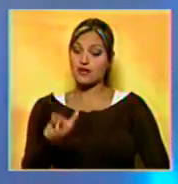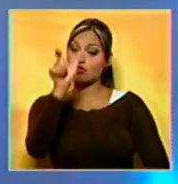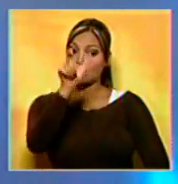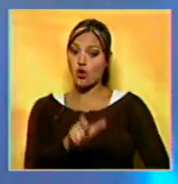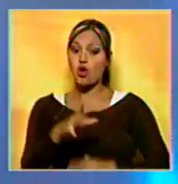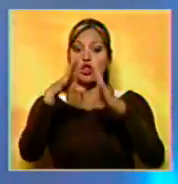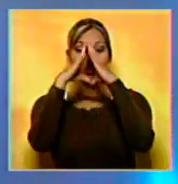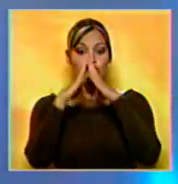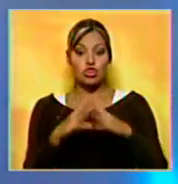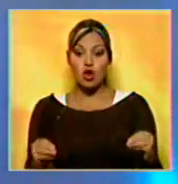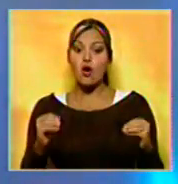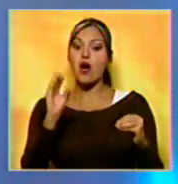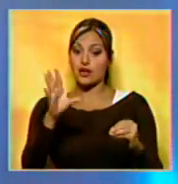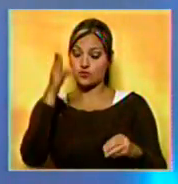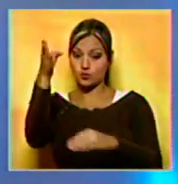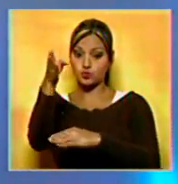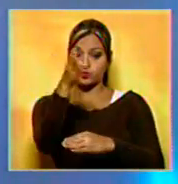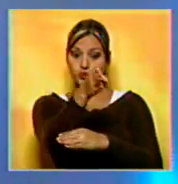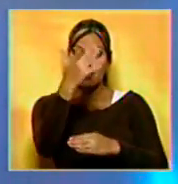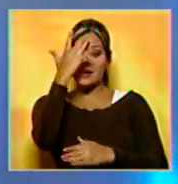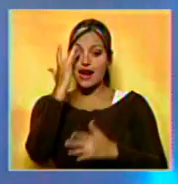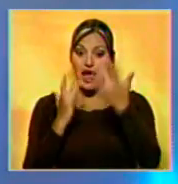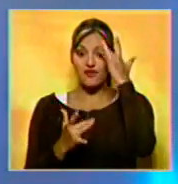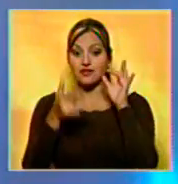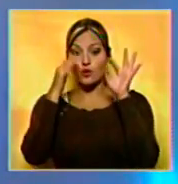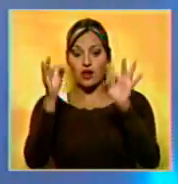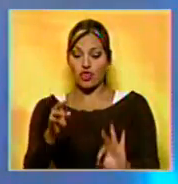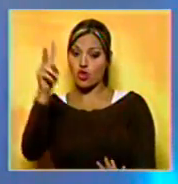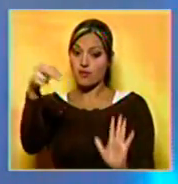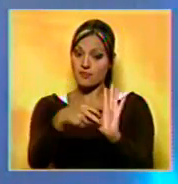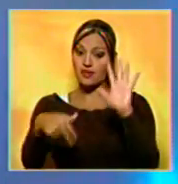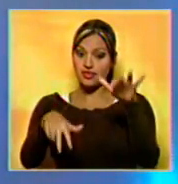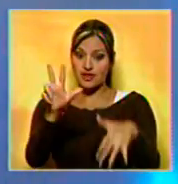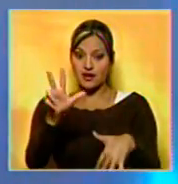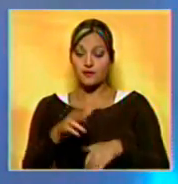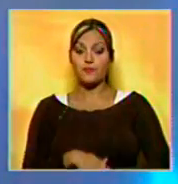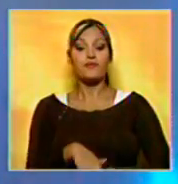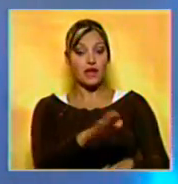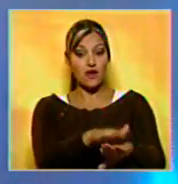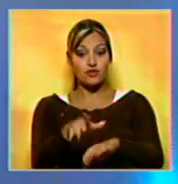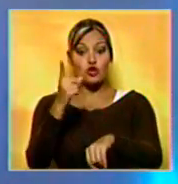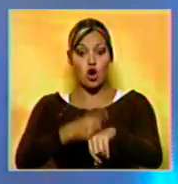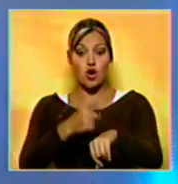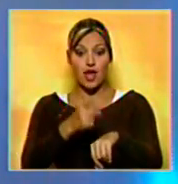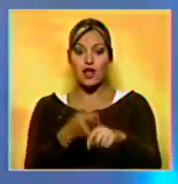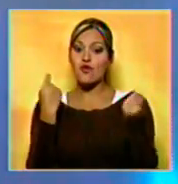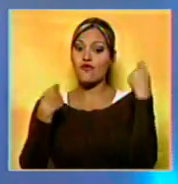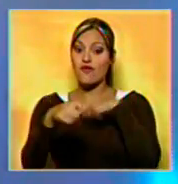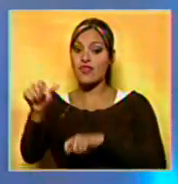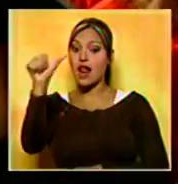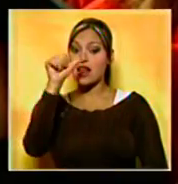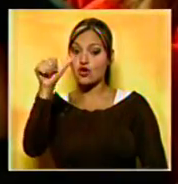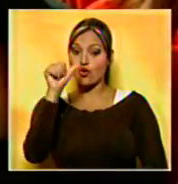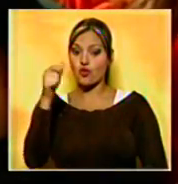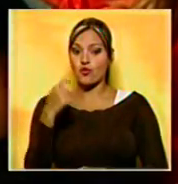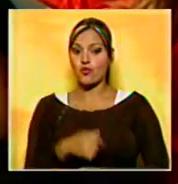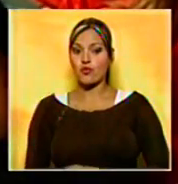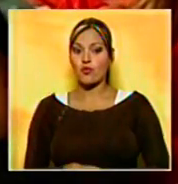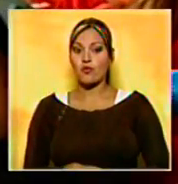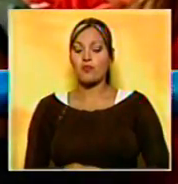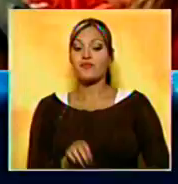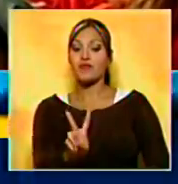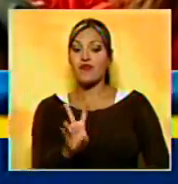estarán desplegados como parte del dispositivo Carnavales Seguros 2013. Destacó el horario para el expendio de licores. Más de 20